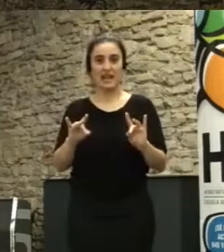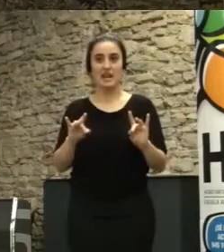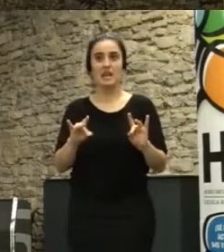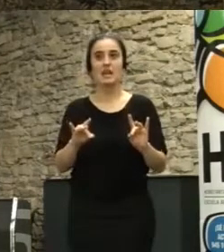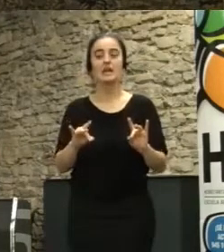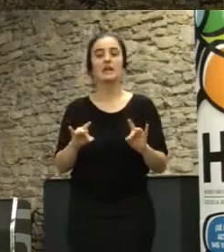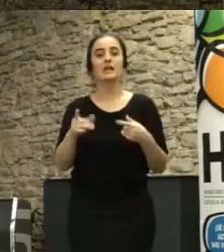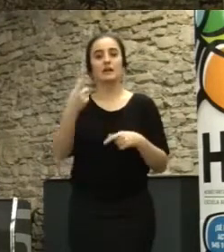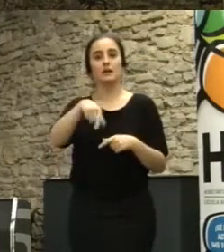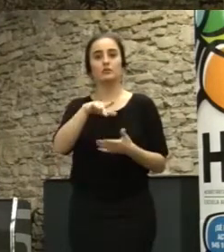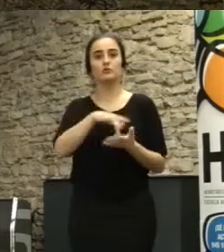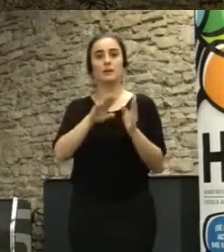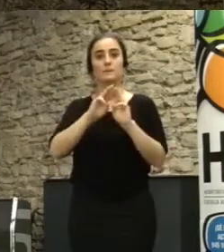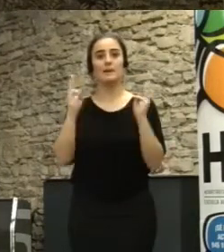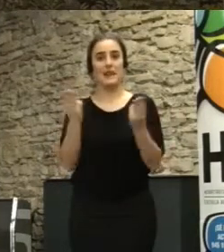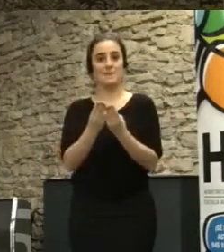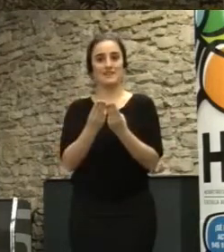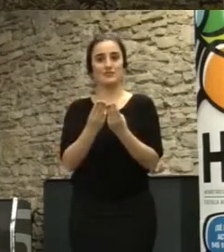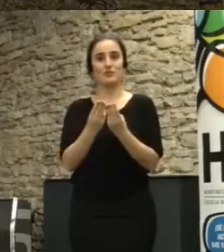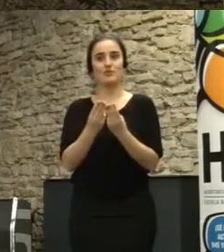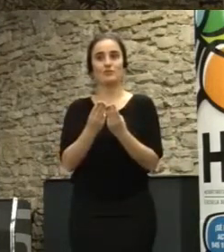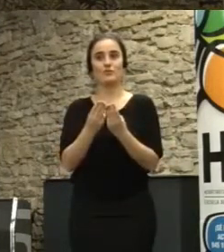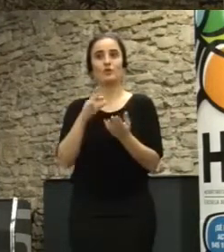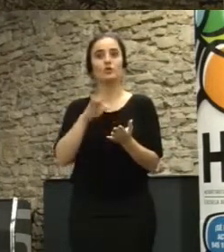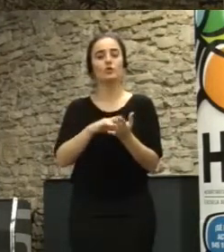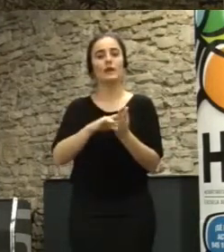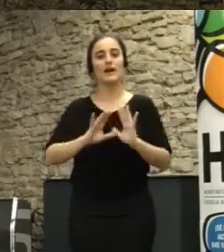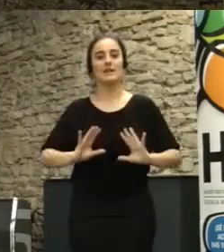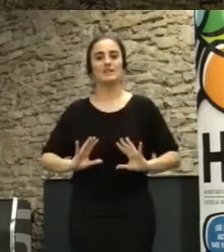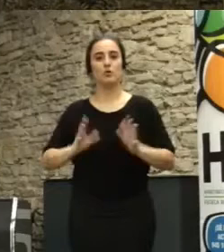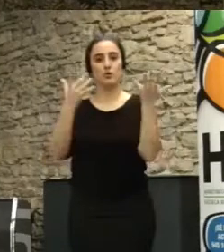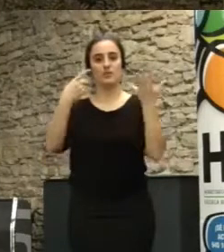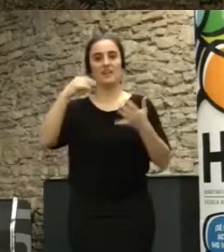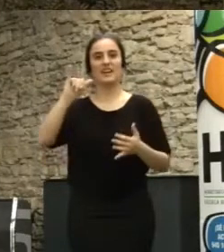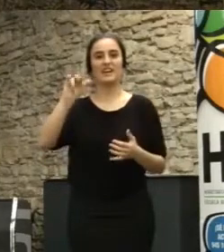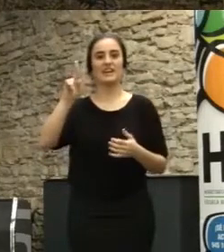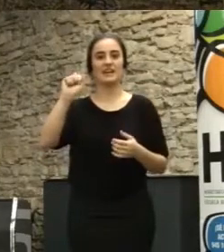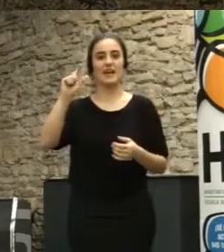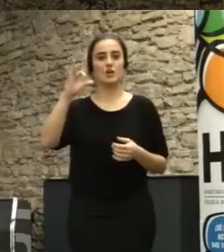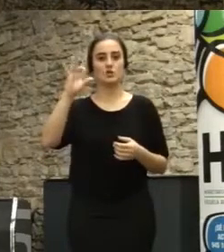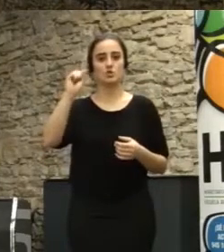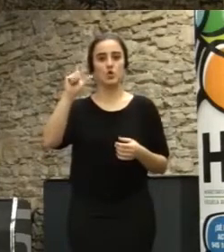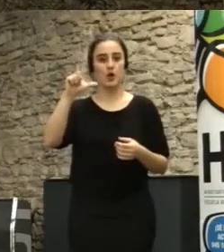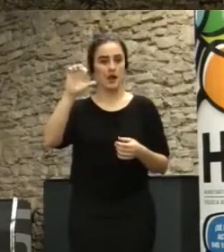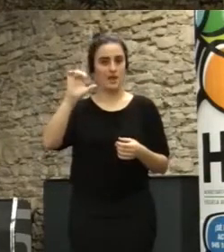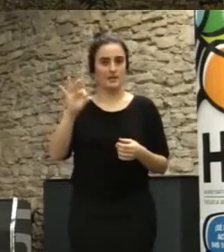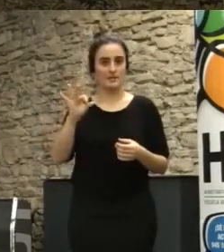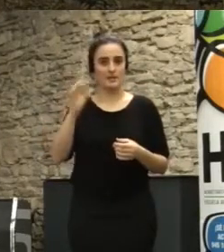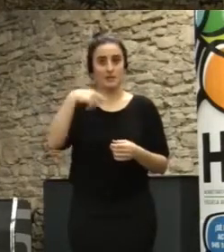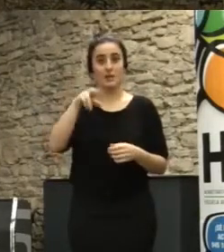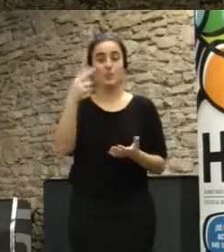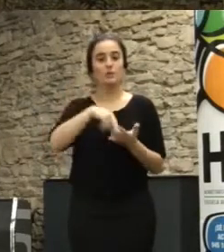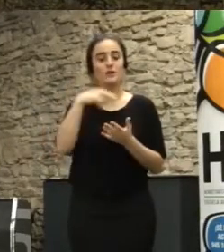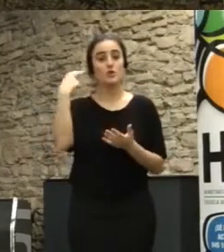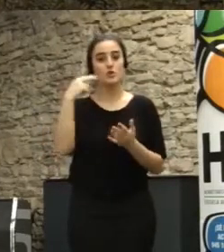ocuparon el Parlamento, o sea, la revolución de los girasoles, ellos ocuparon el Parlamento en 2012 y estuvieron